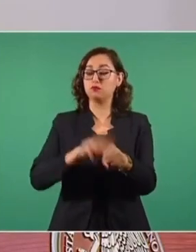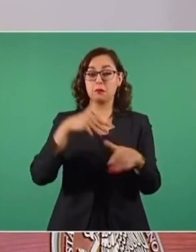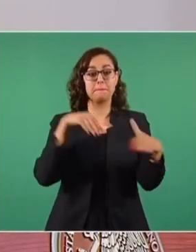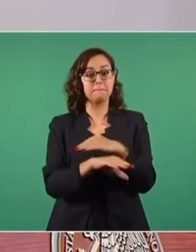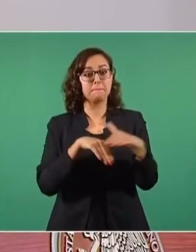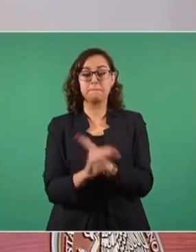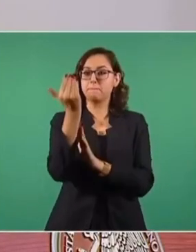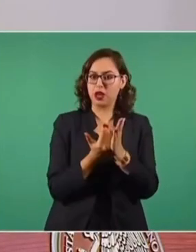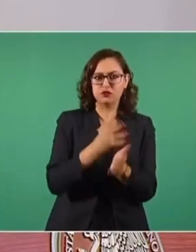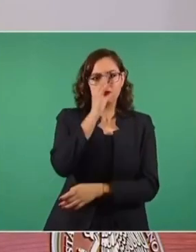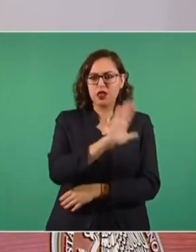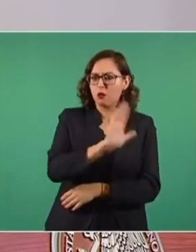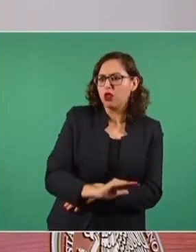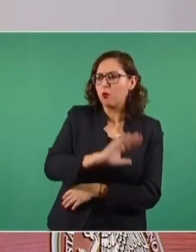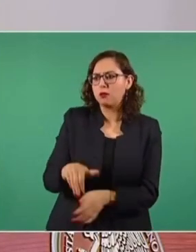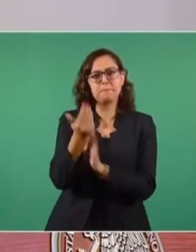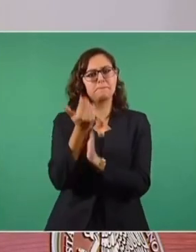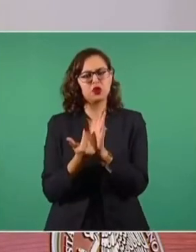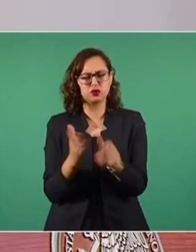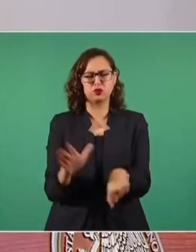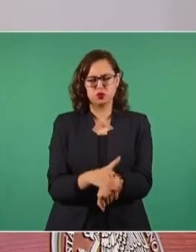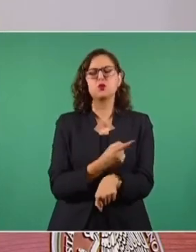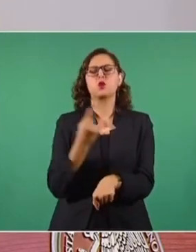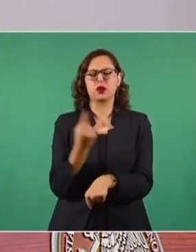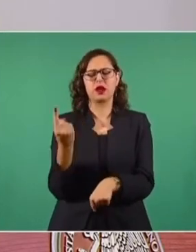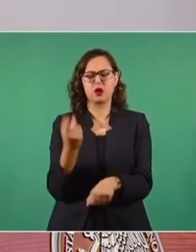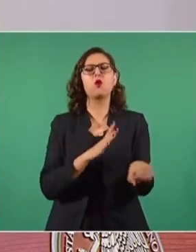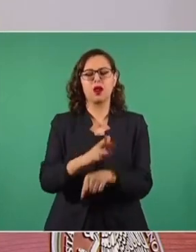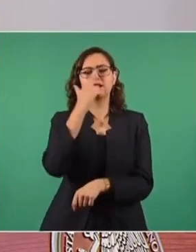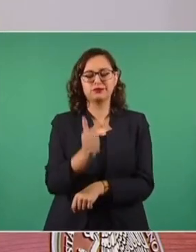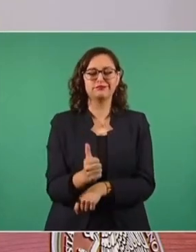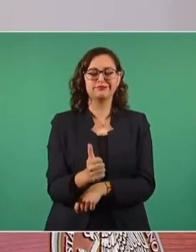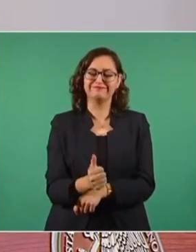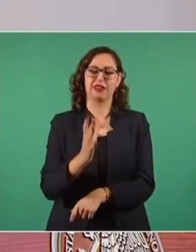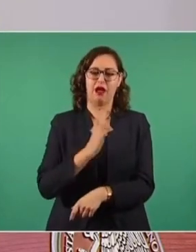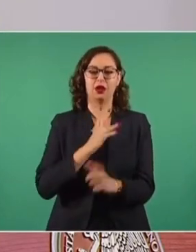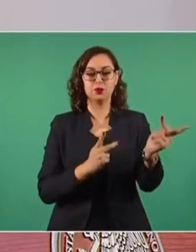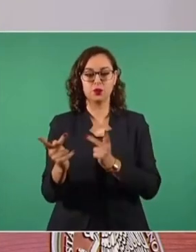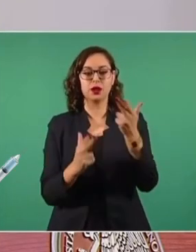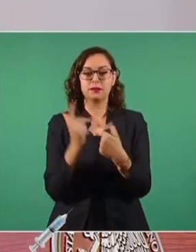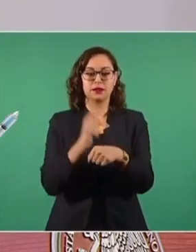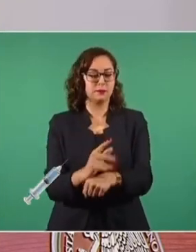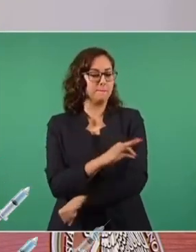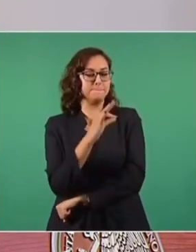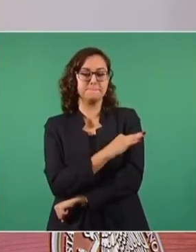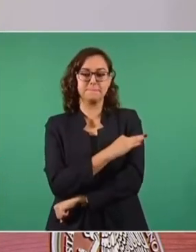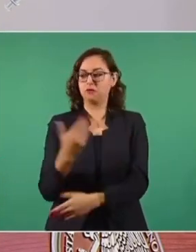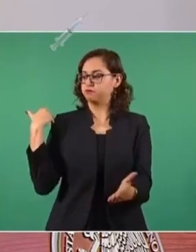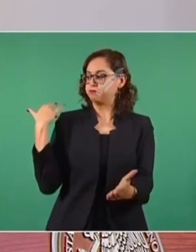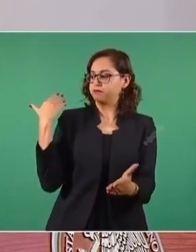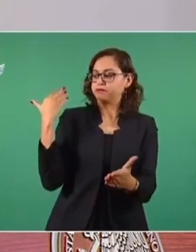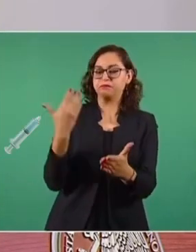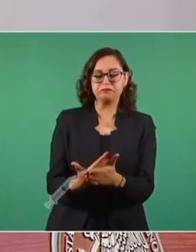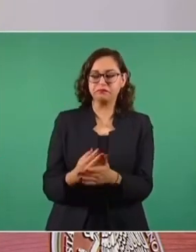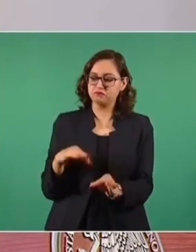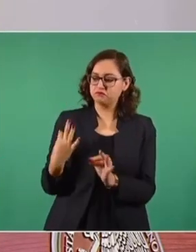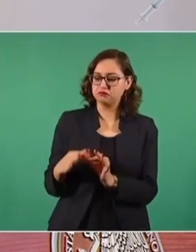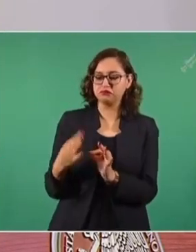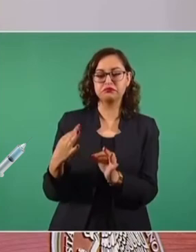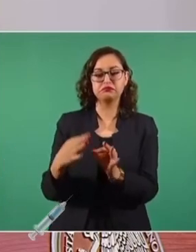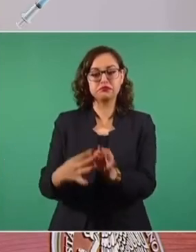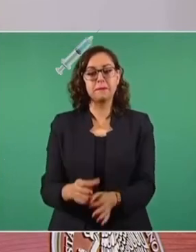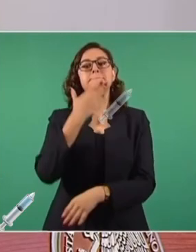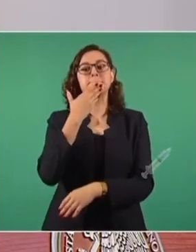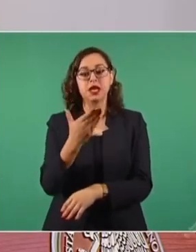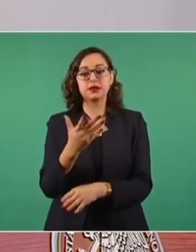La principal razón de esta disminución en la intensidad de la pandemia es el programa nacional de vacunación que ha funcionado con eficacia y ha